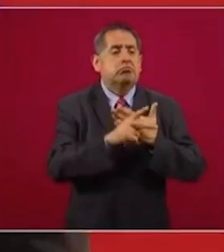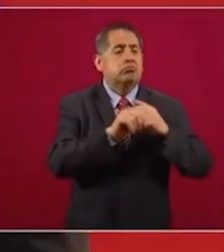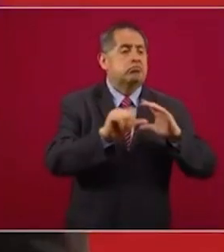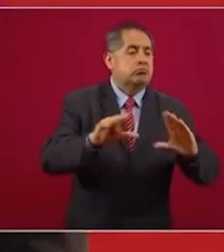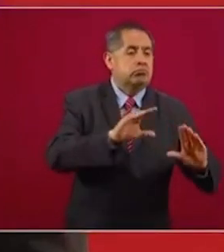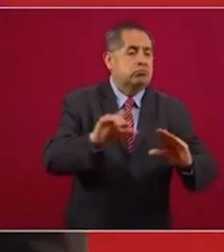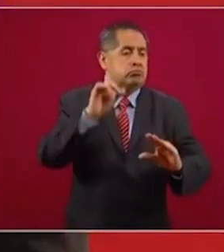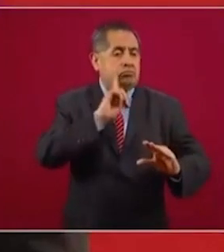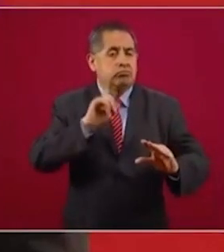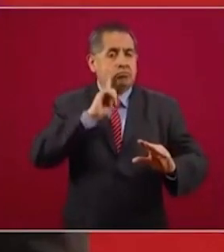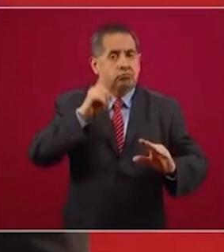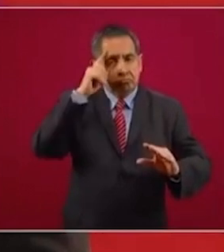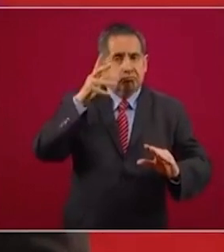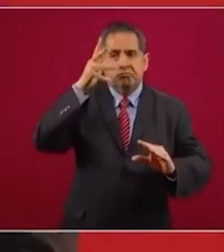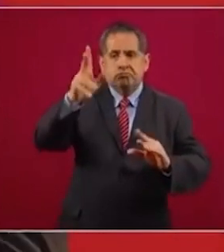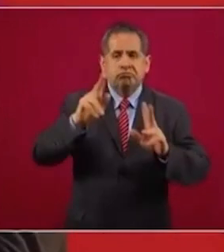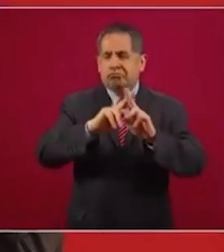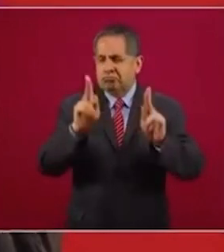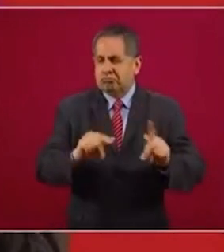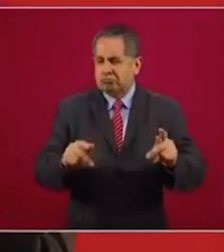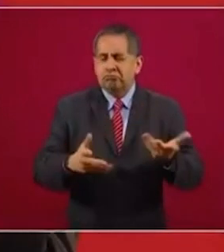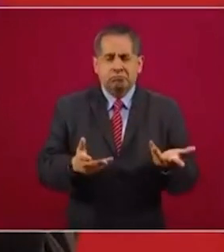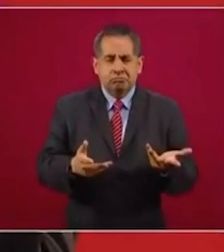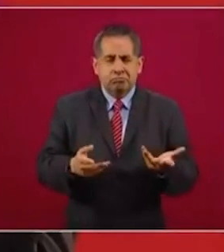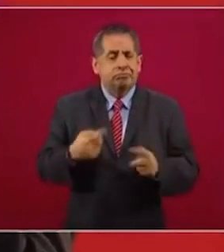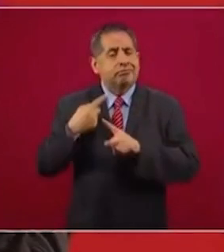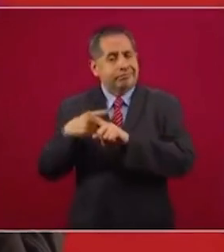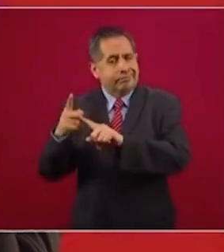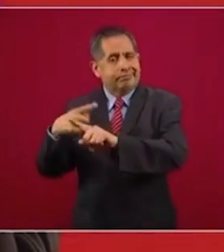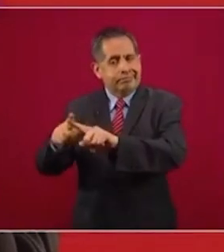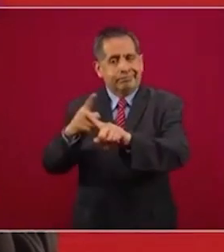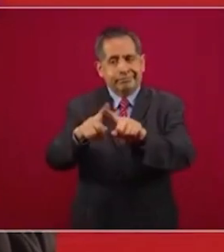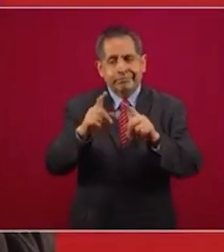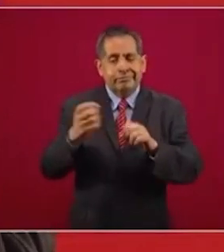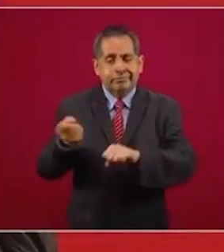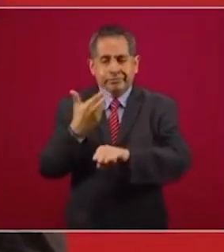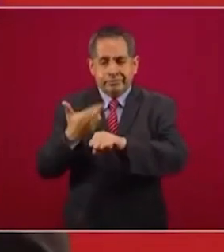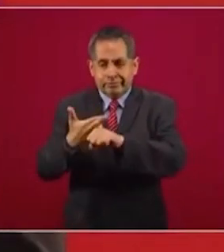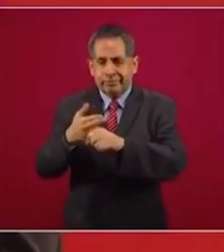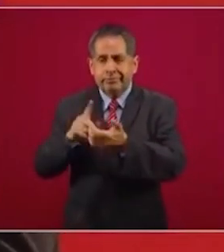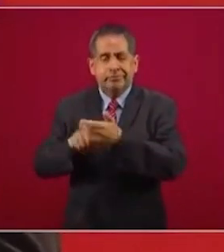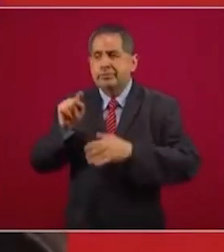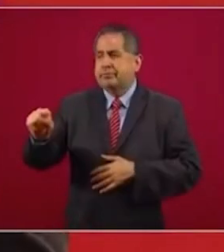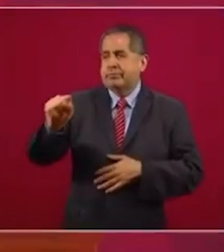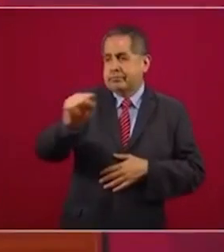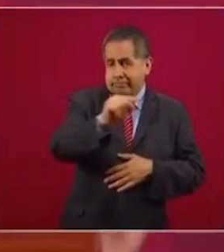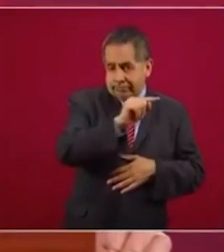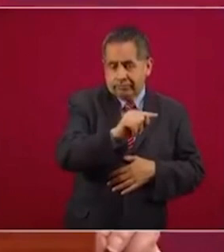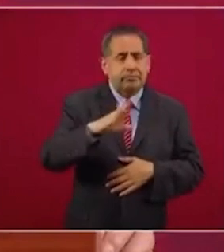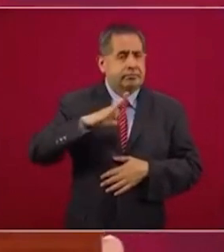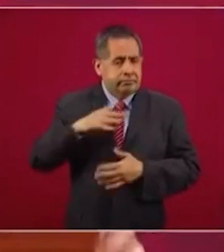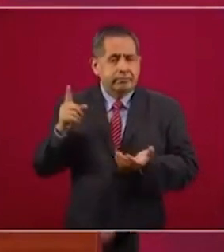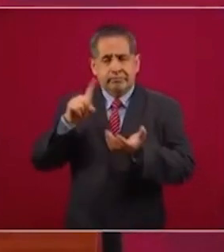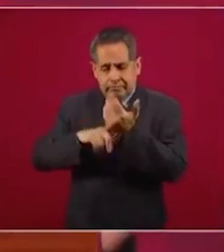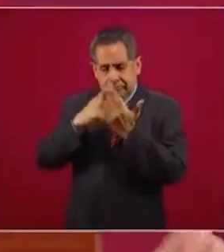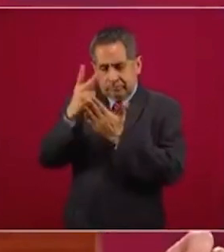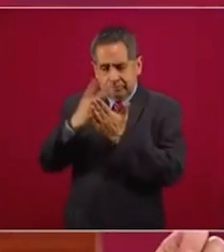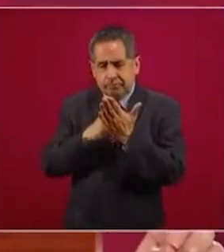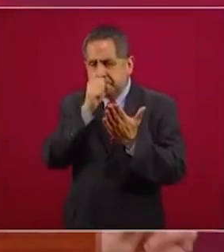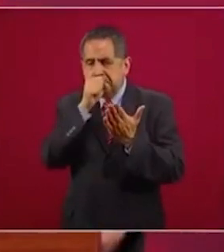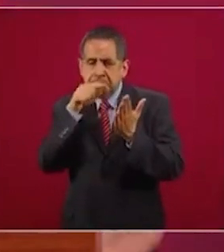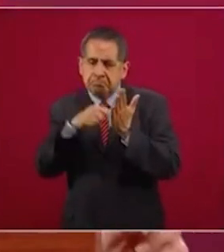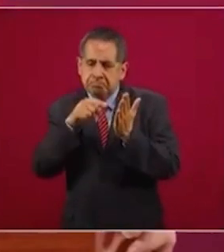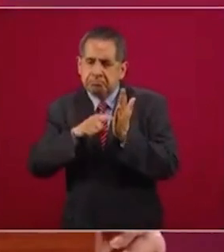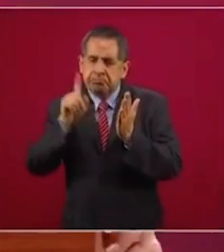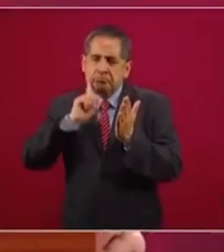Constructoras de Paz y cada una de las dependencias del gobierno federal, igual